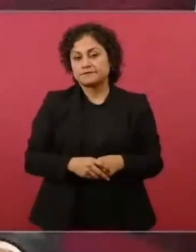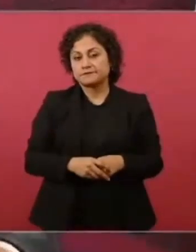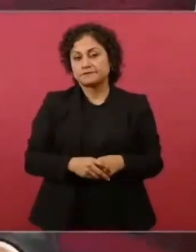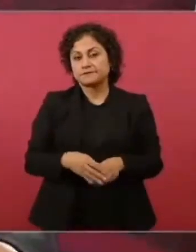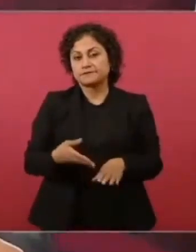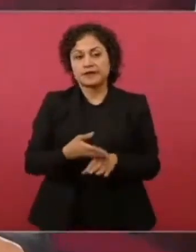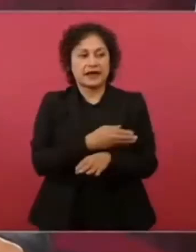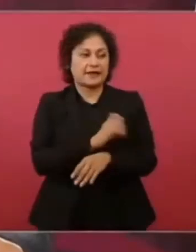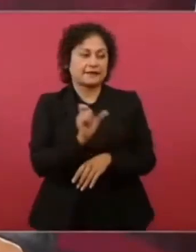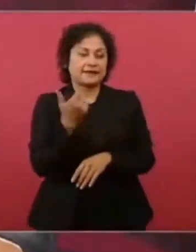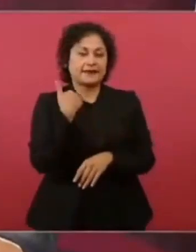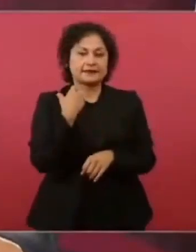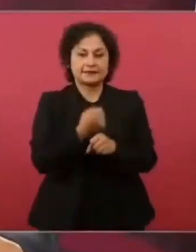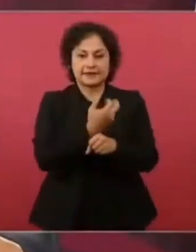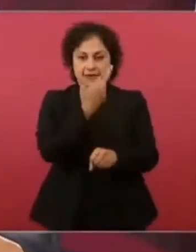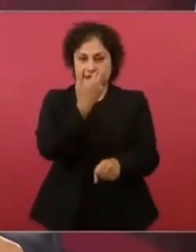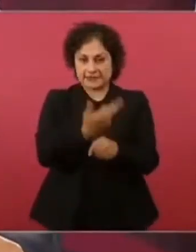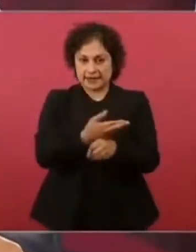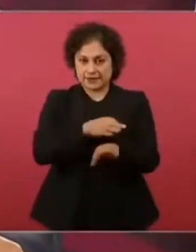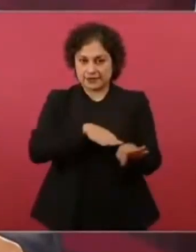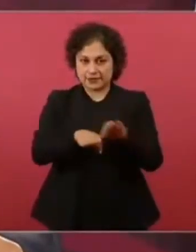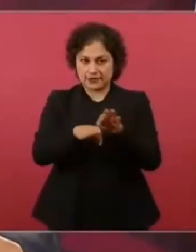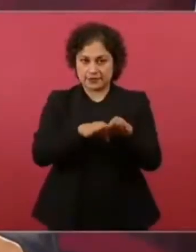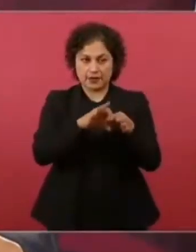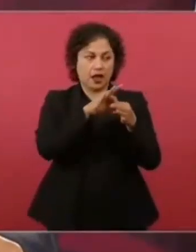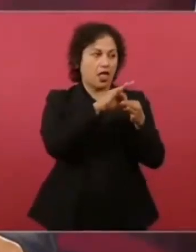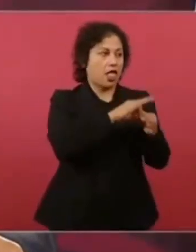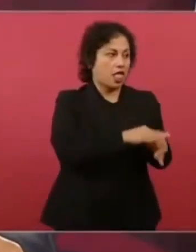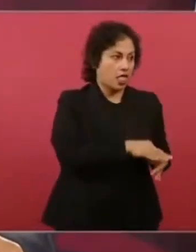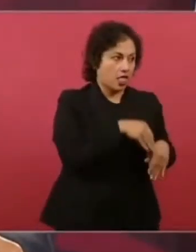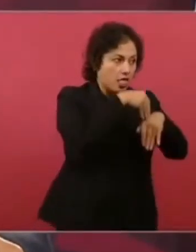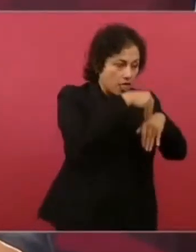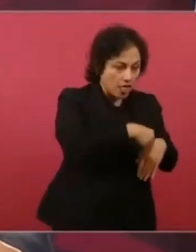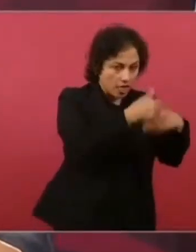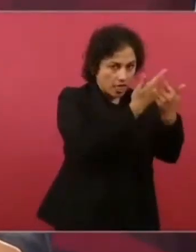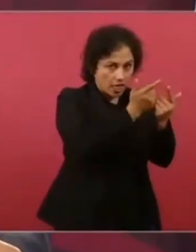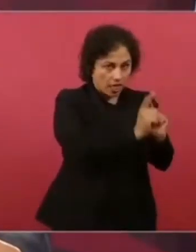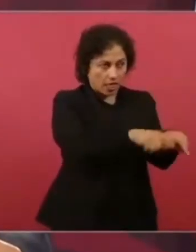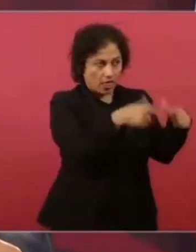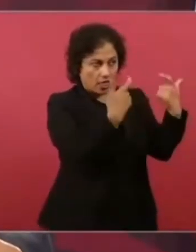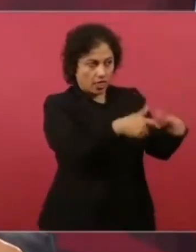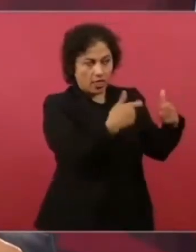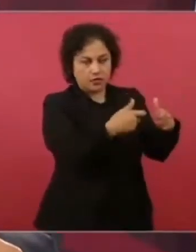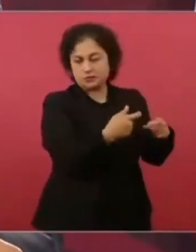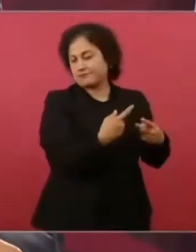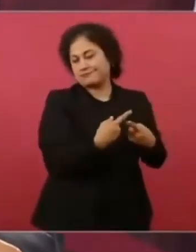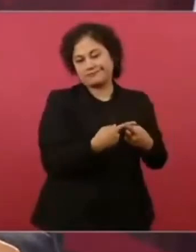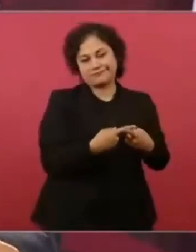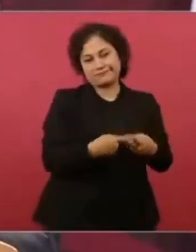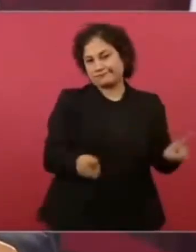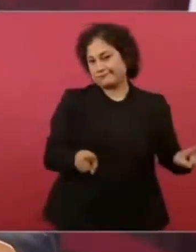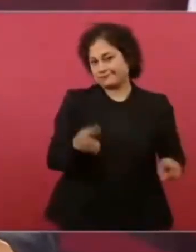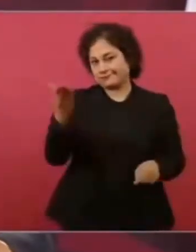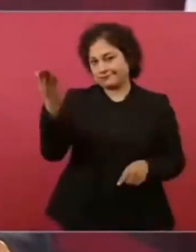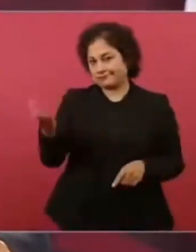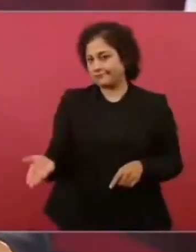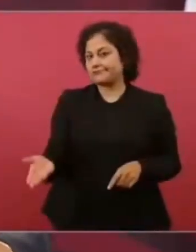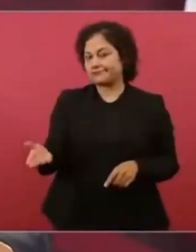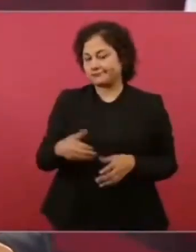secretarios del trabajo estos que estaban al servicio de los